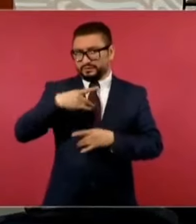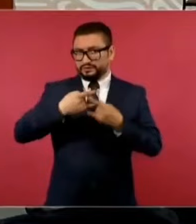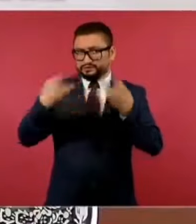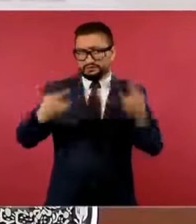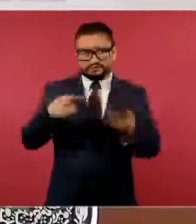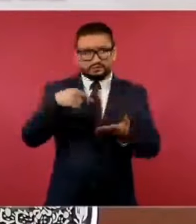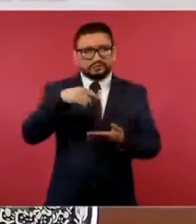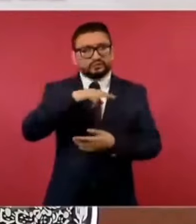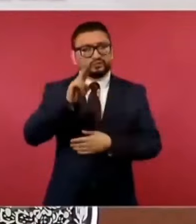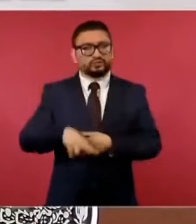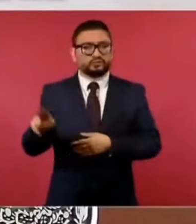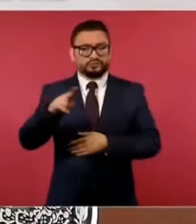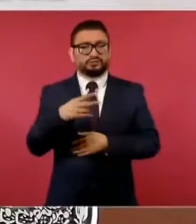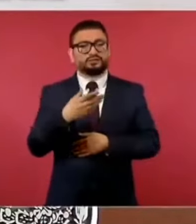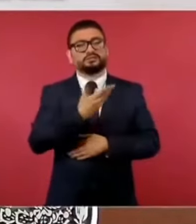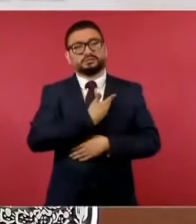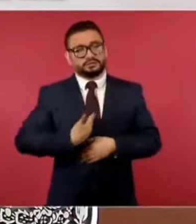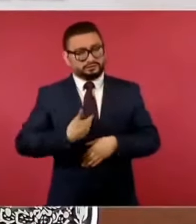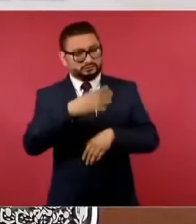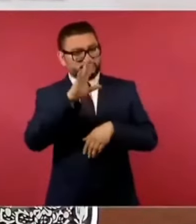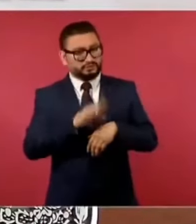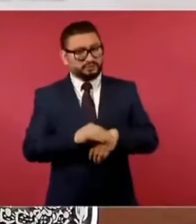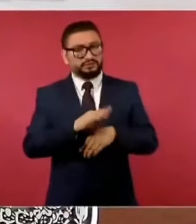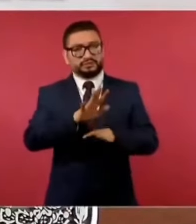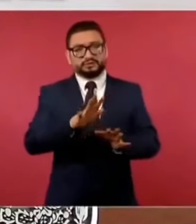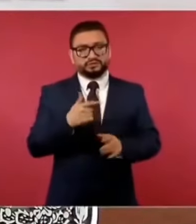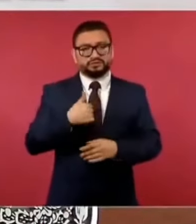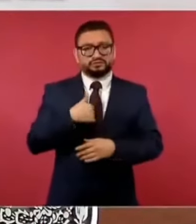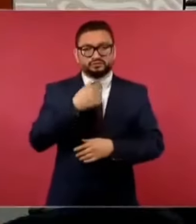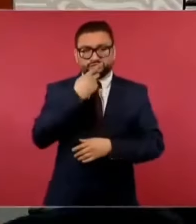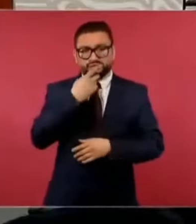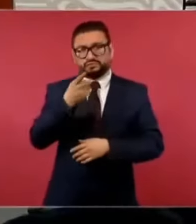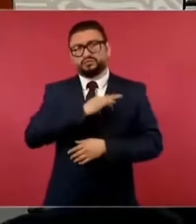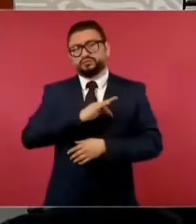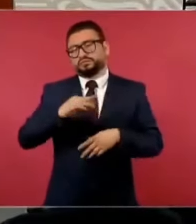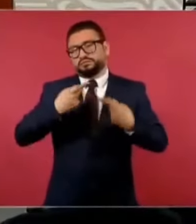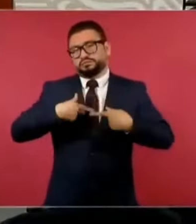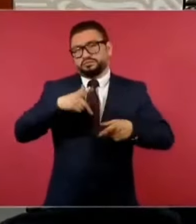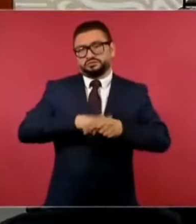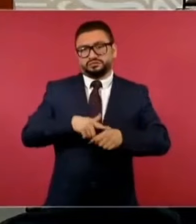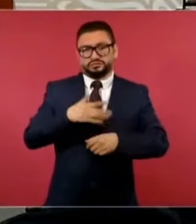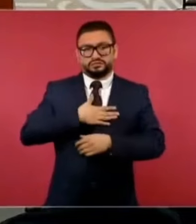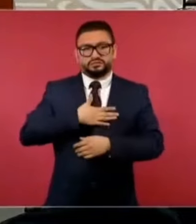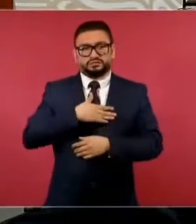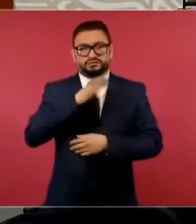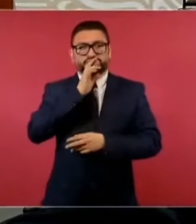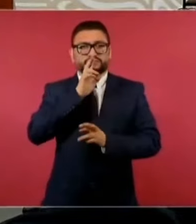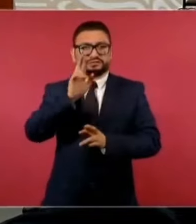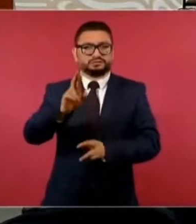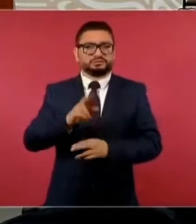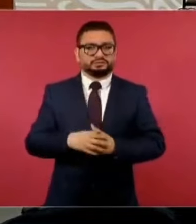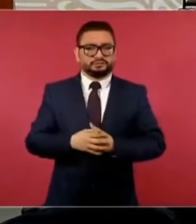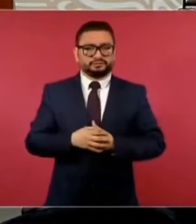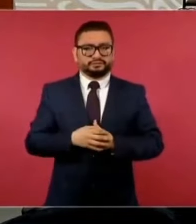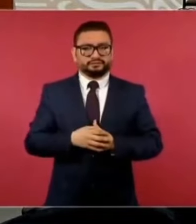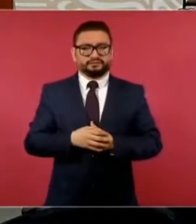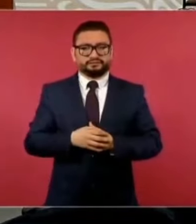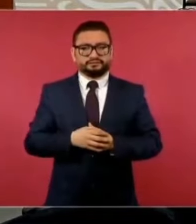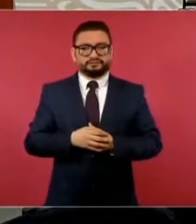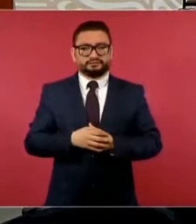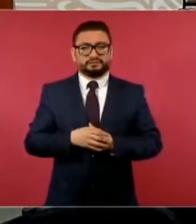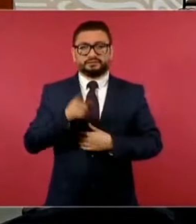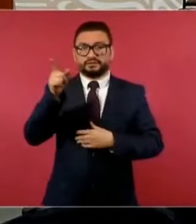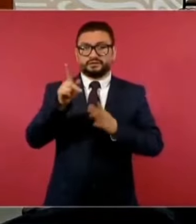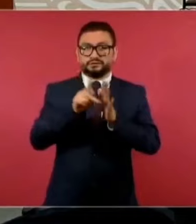Entonces, si me permite el presidente, en un tono aquí, un personal, le quiero responder al